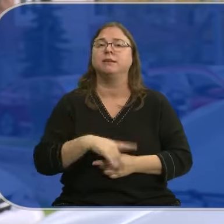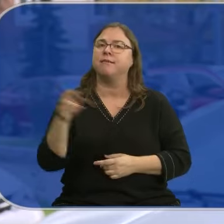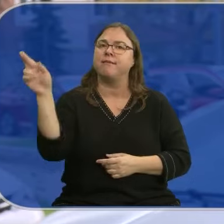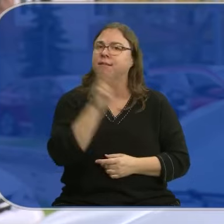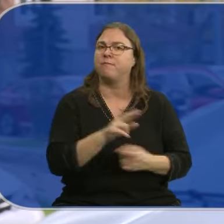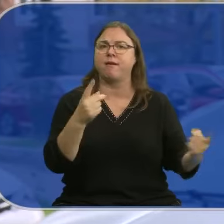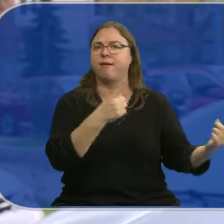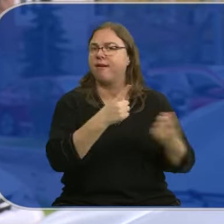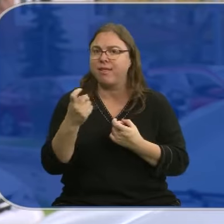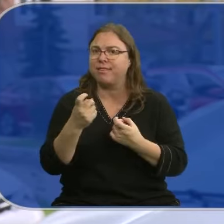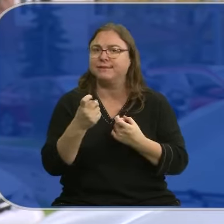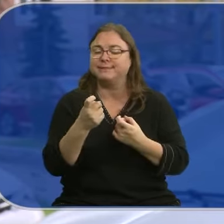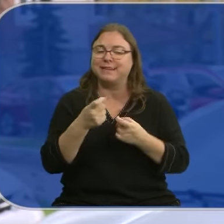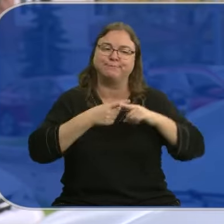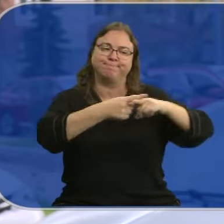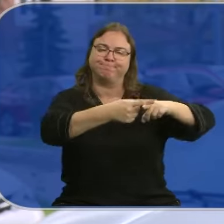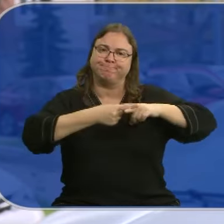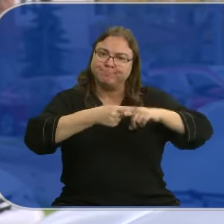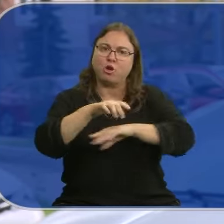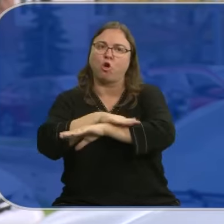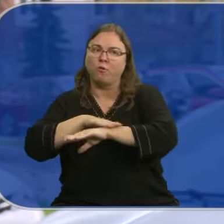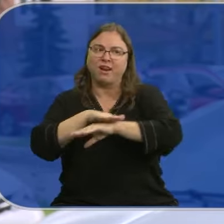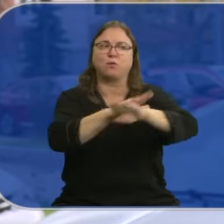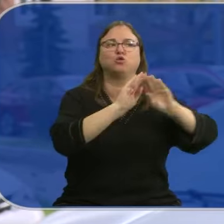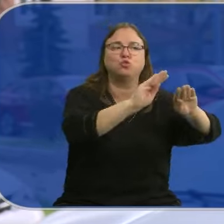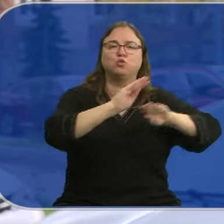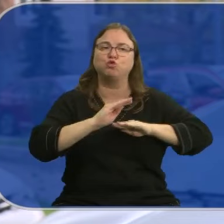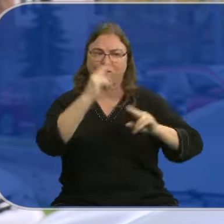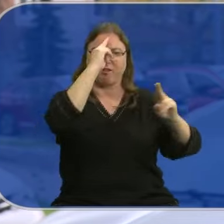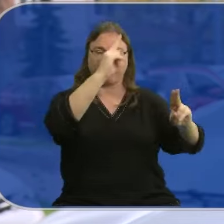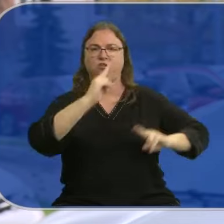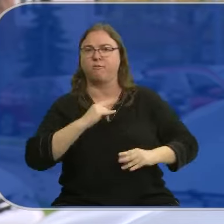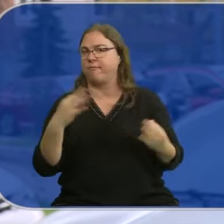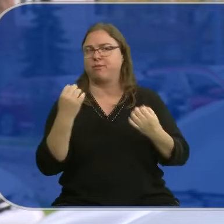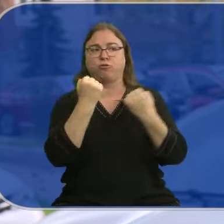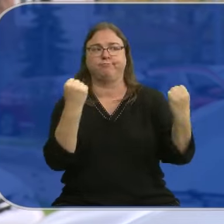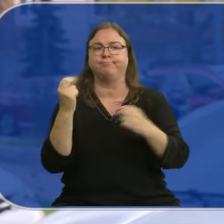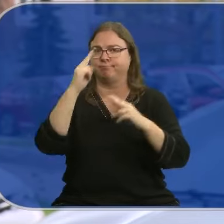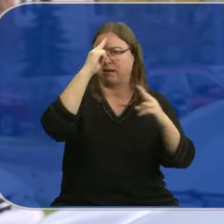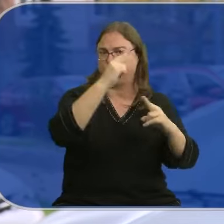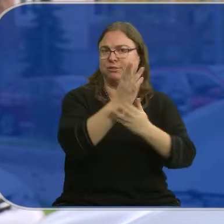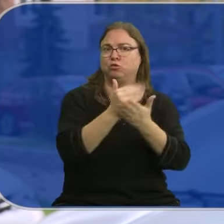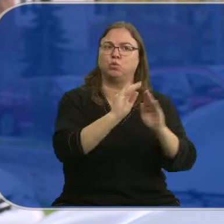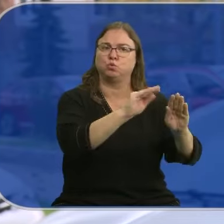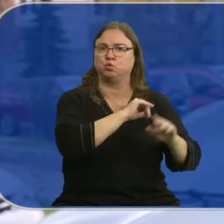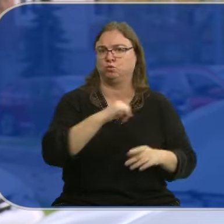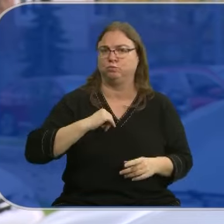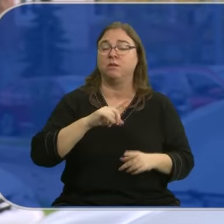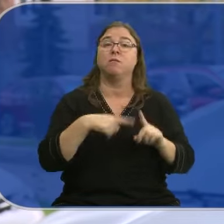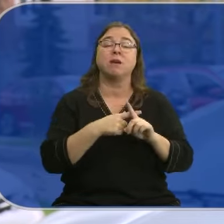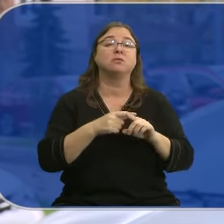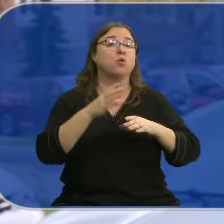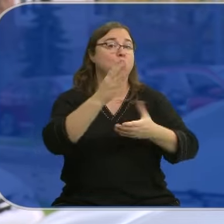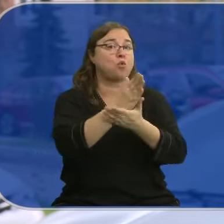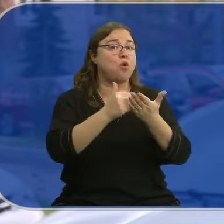insistido en la necesidad de mantener la cogobernanza de las autonomías y el respeto institucional hacia ellas. Ha defendido además que en este caso era la